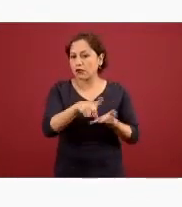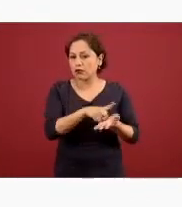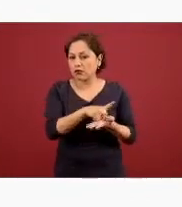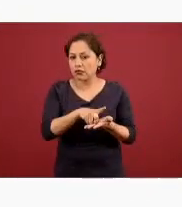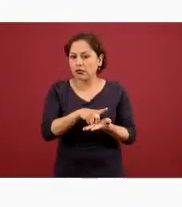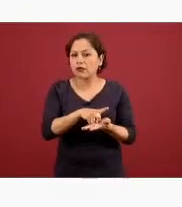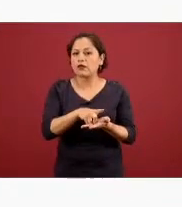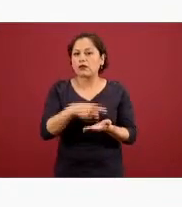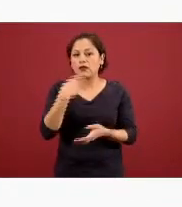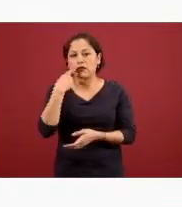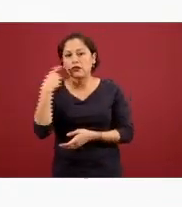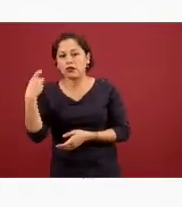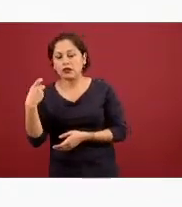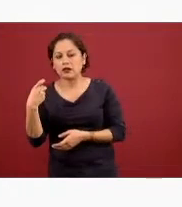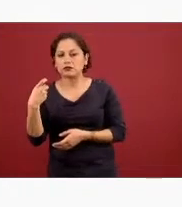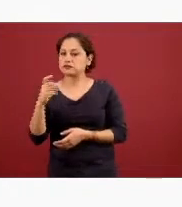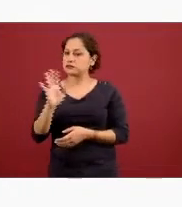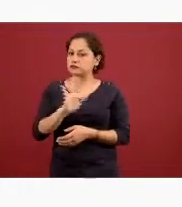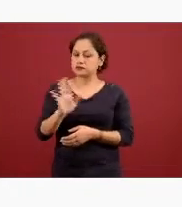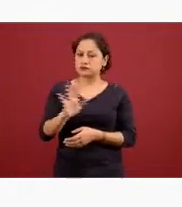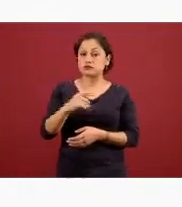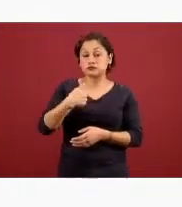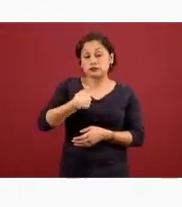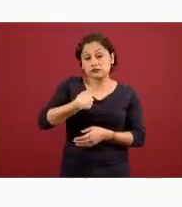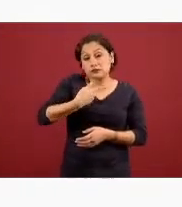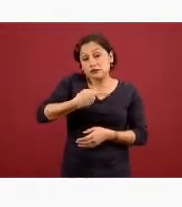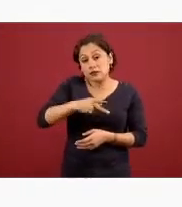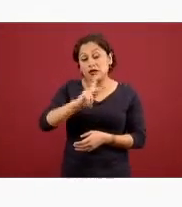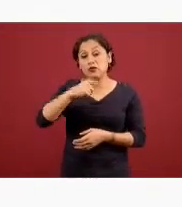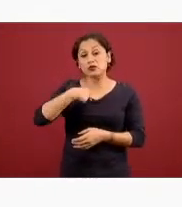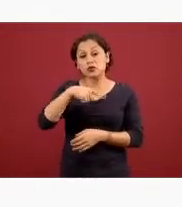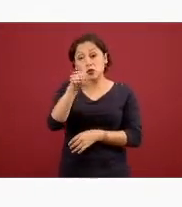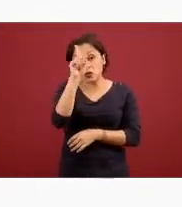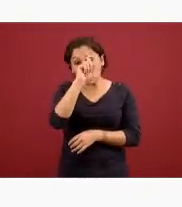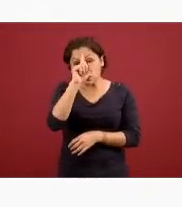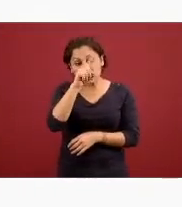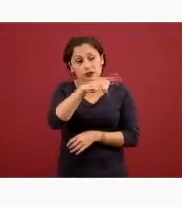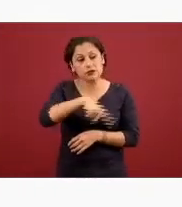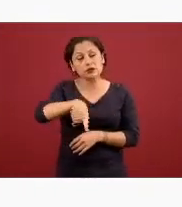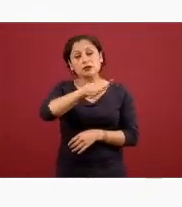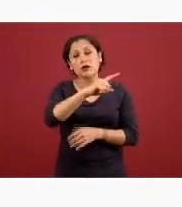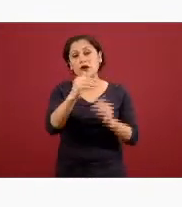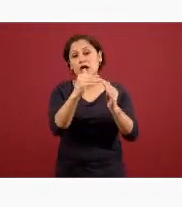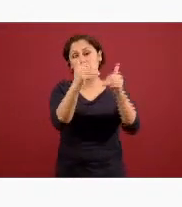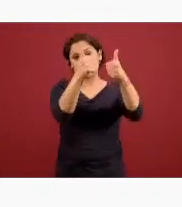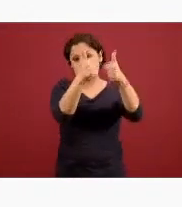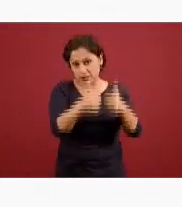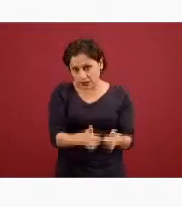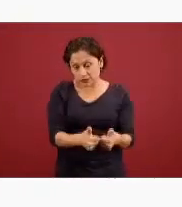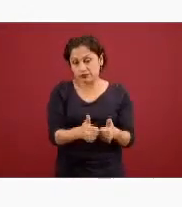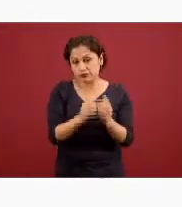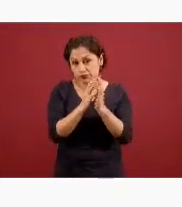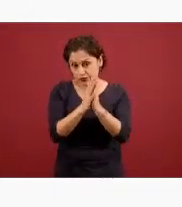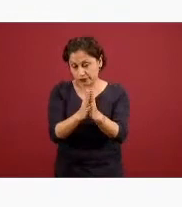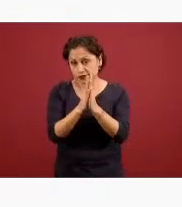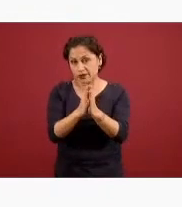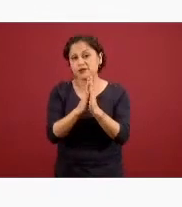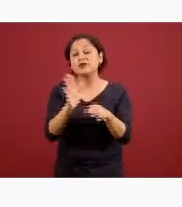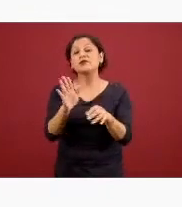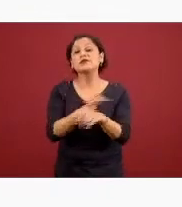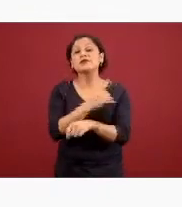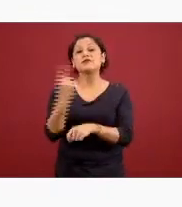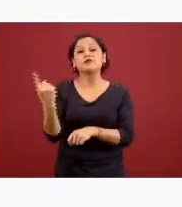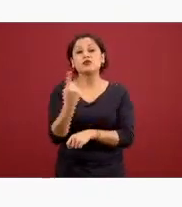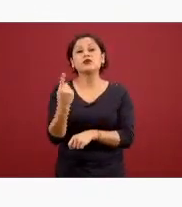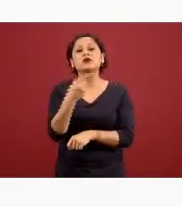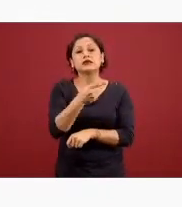este es un buen momento para quedarse en casa y entendemos que va a haber una necesidad psicológica y en algunos casos una necesidad física